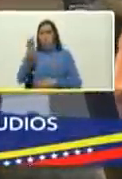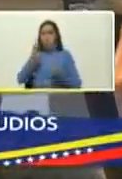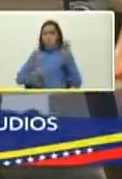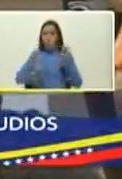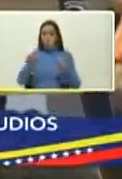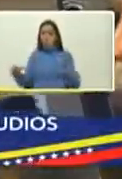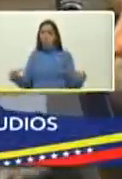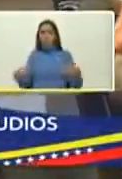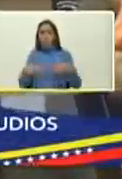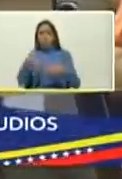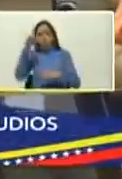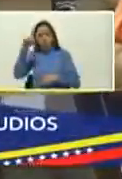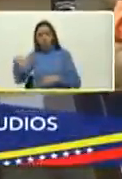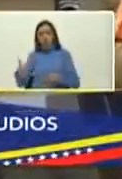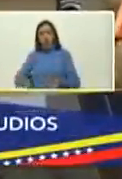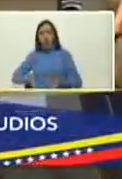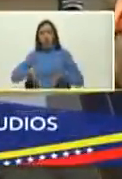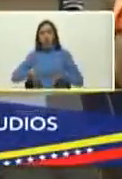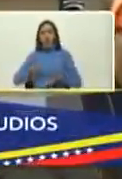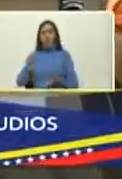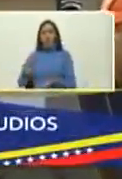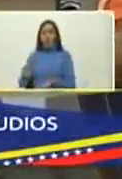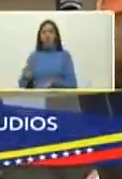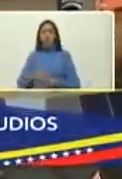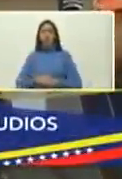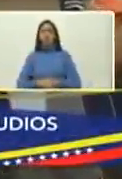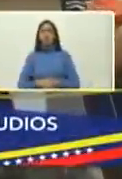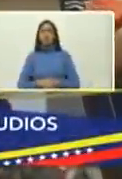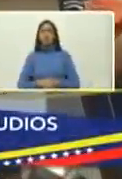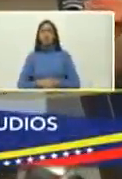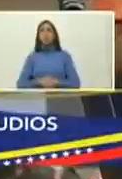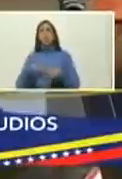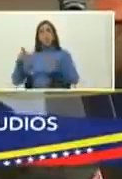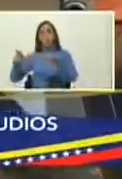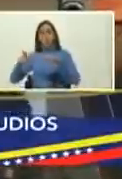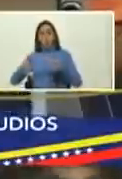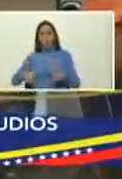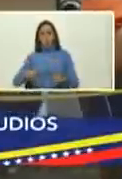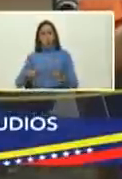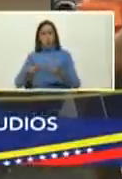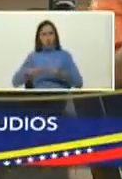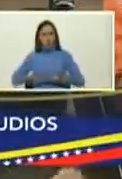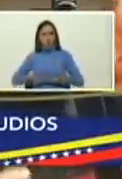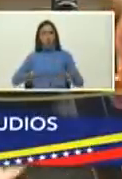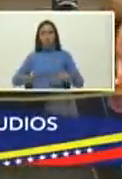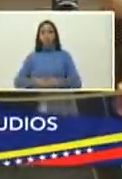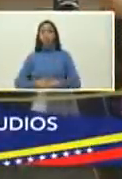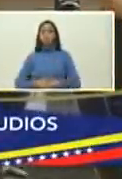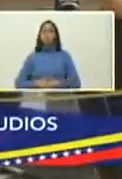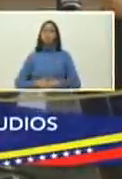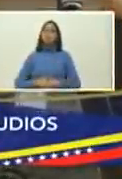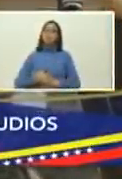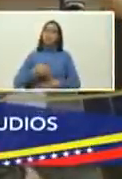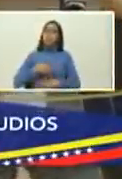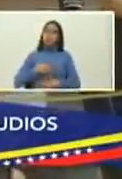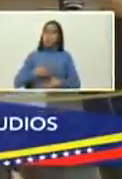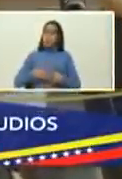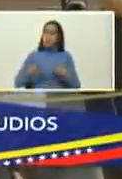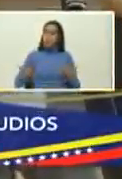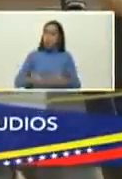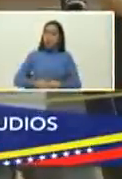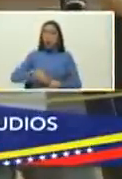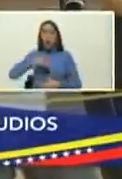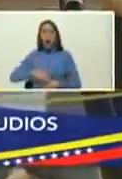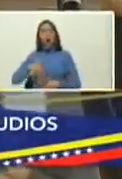maravilloso que me premió prestigioso esto que recibo en realidad no lo recibo yo lo recibe el